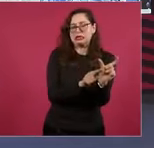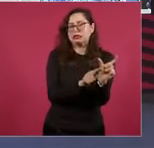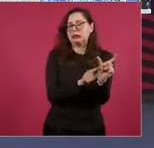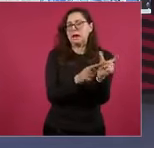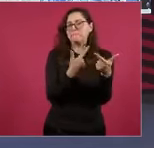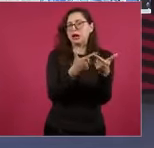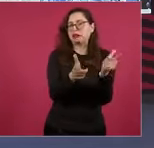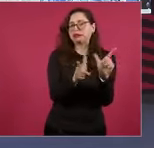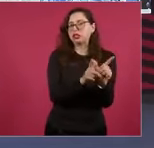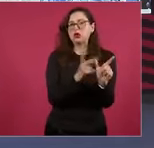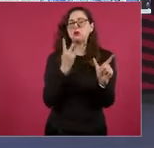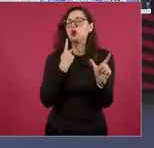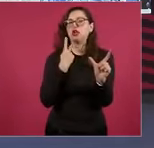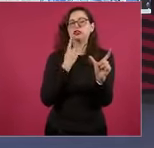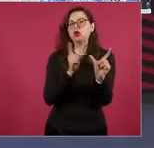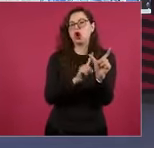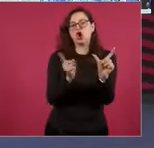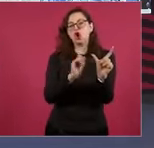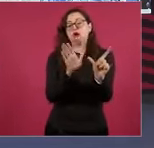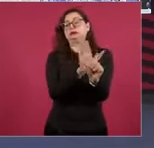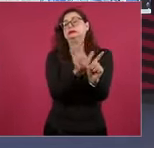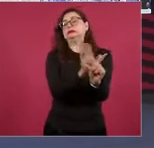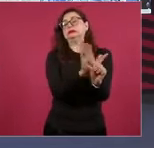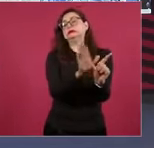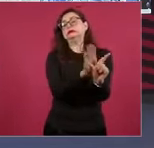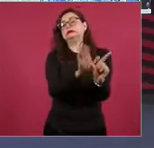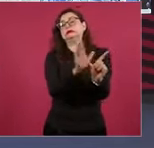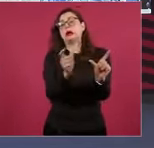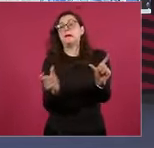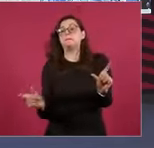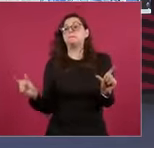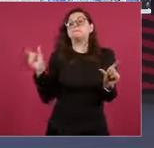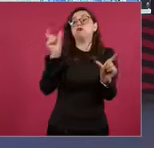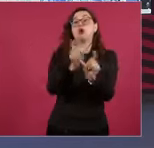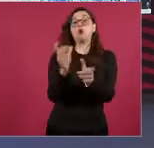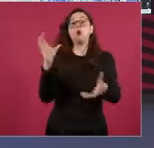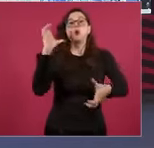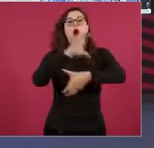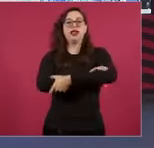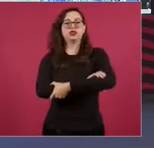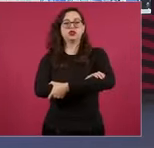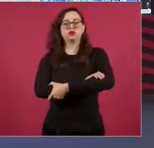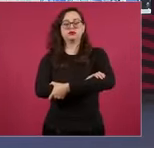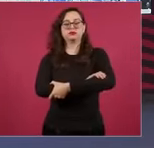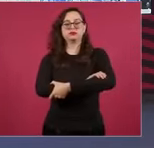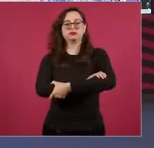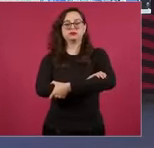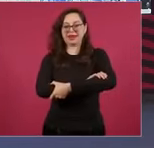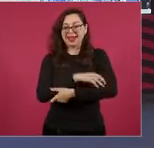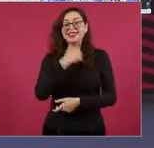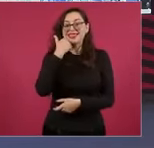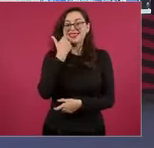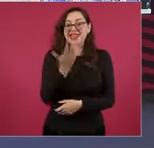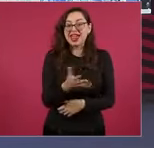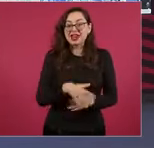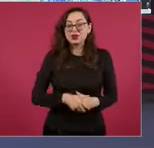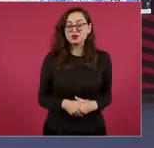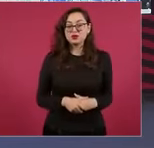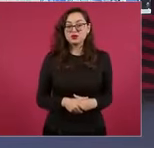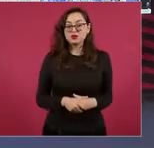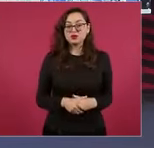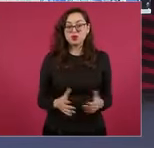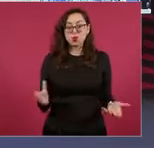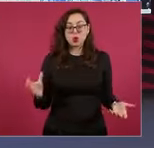partidos políticos que ahí le borren y le pongan coalición y ellos quisieran que dijeran ninguna